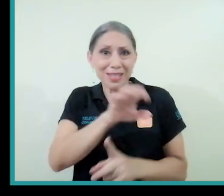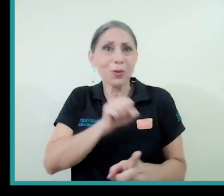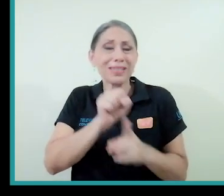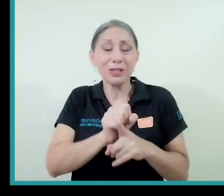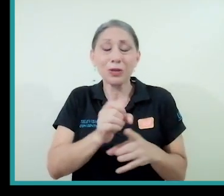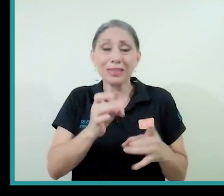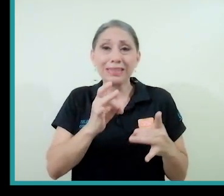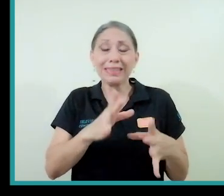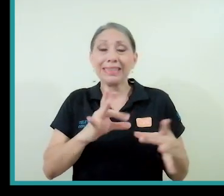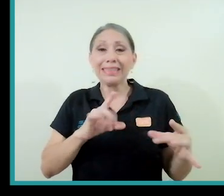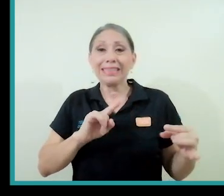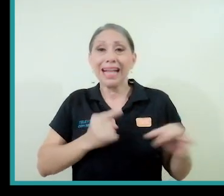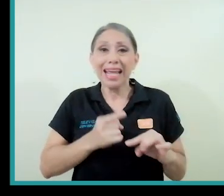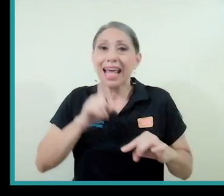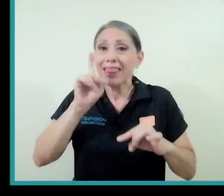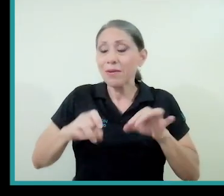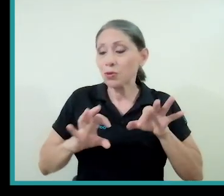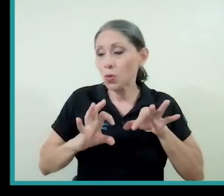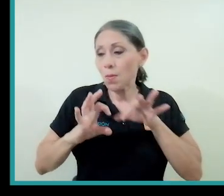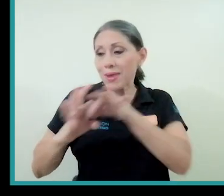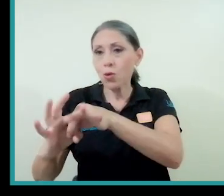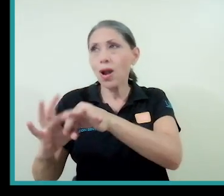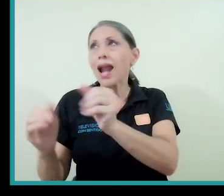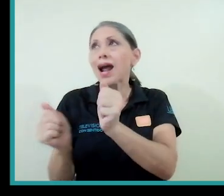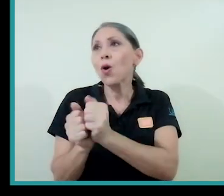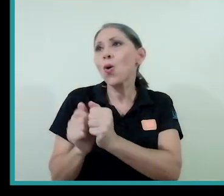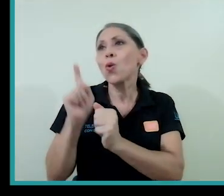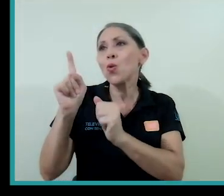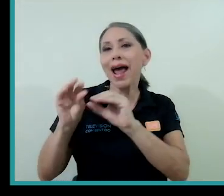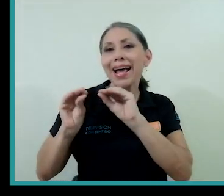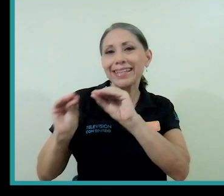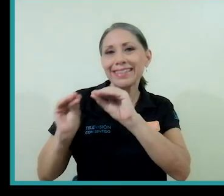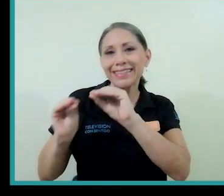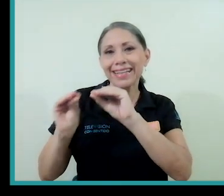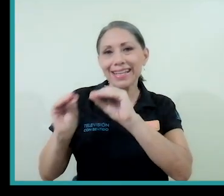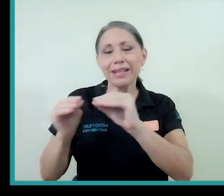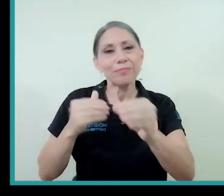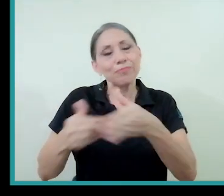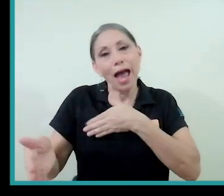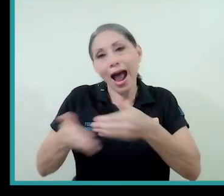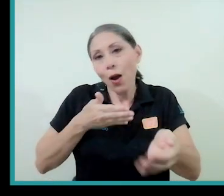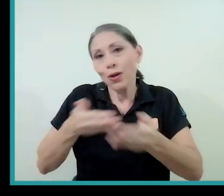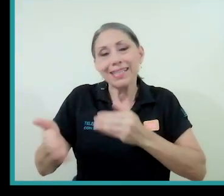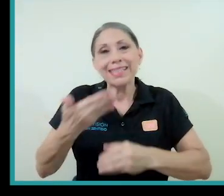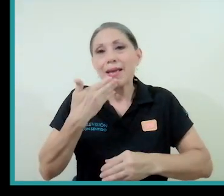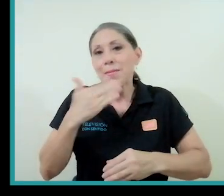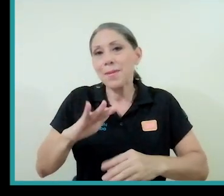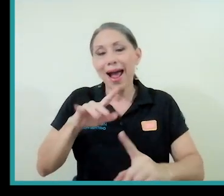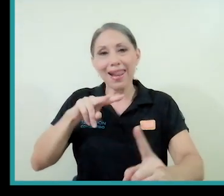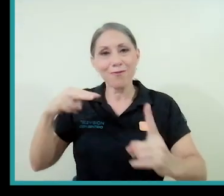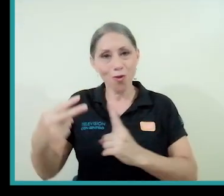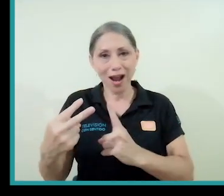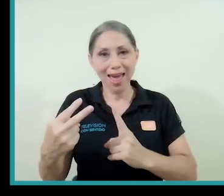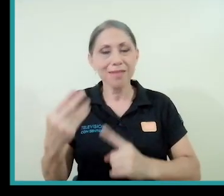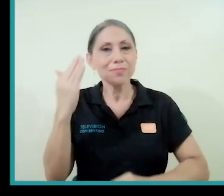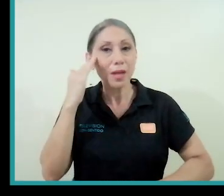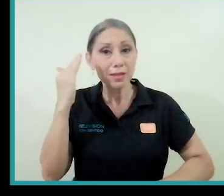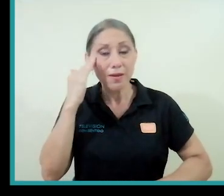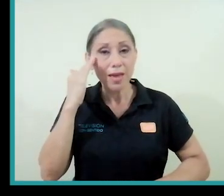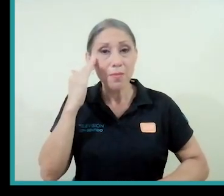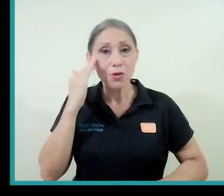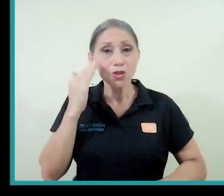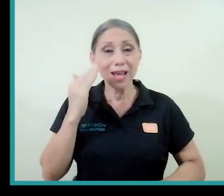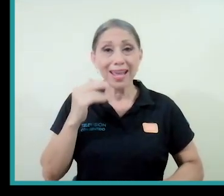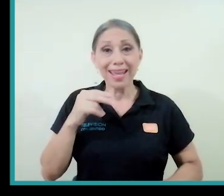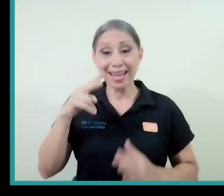aunque sea trágica, con alguna medida pedagógica, digamos, aunque esté mal enfocada, porque sabemos